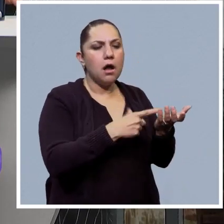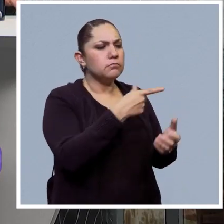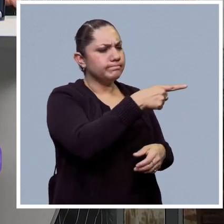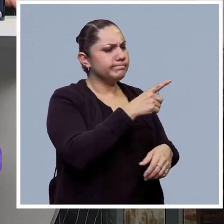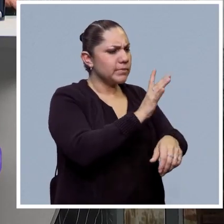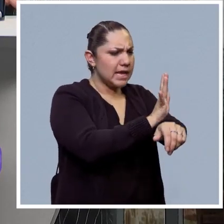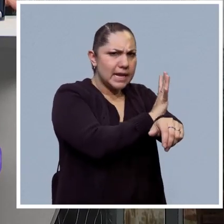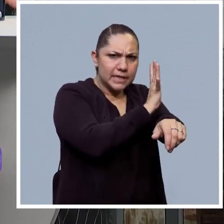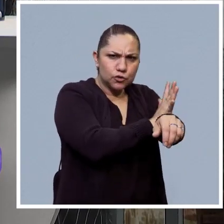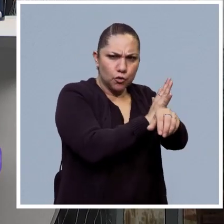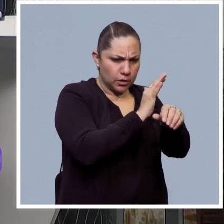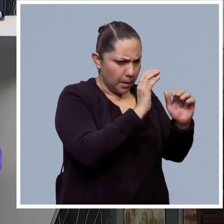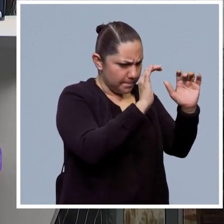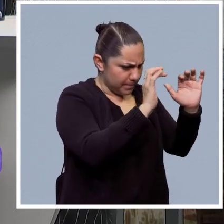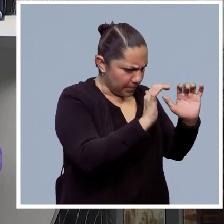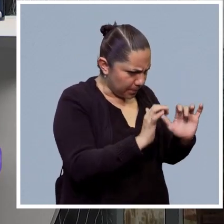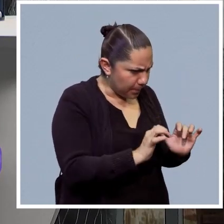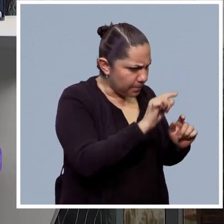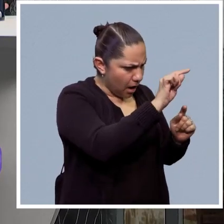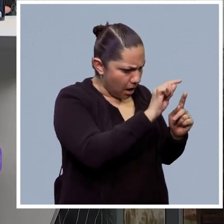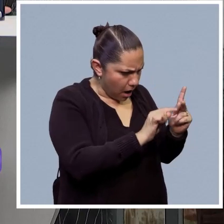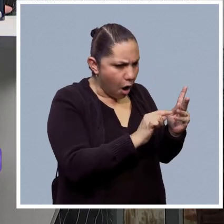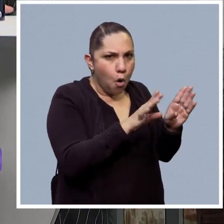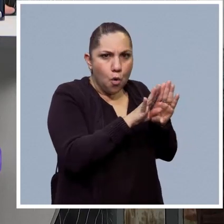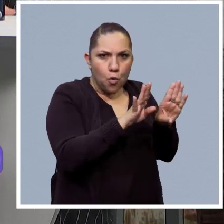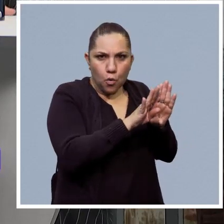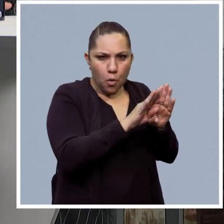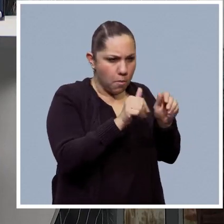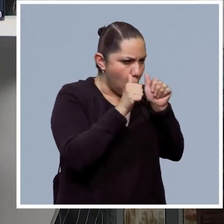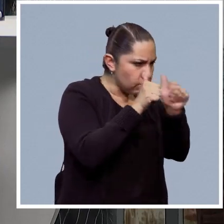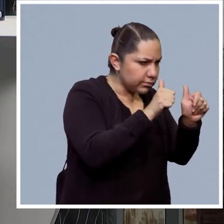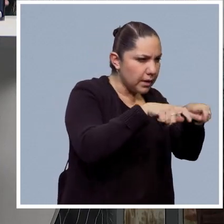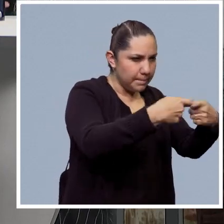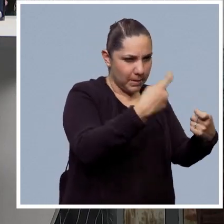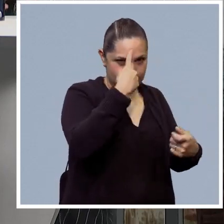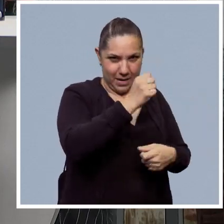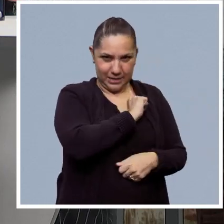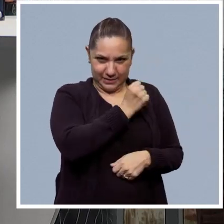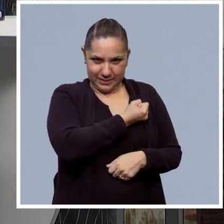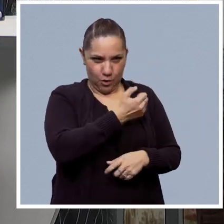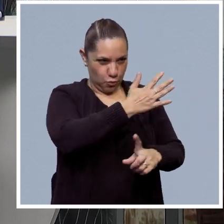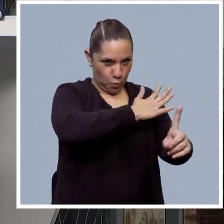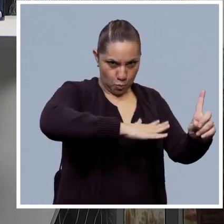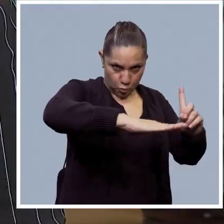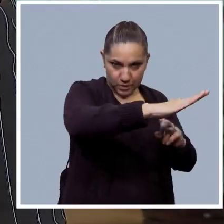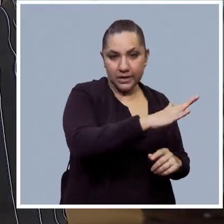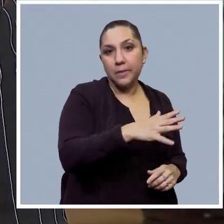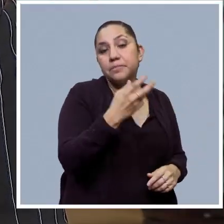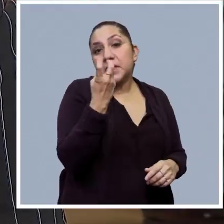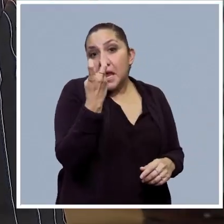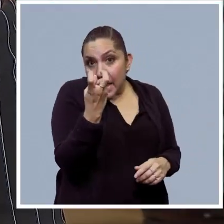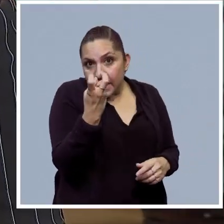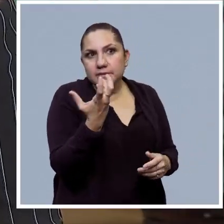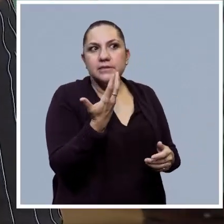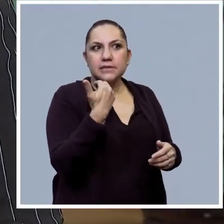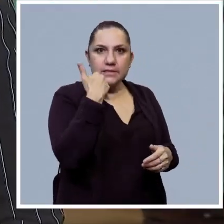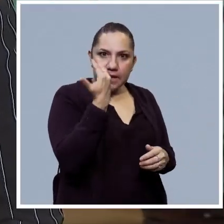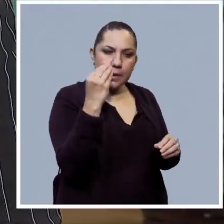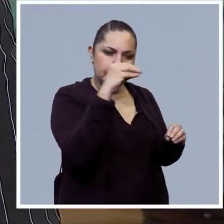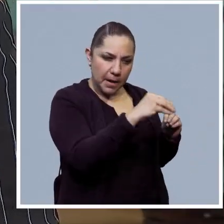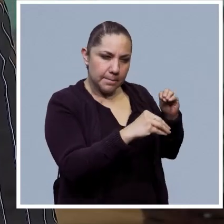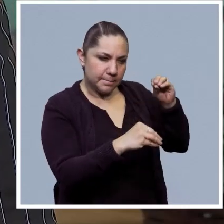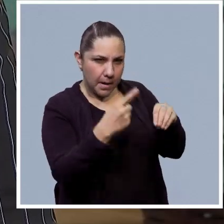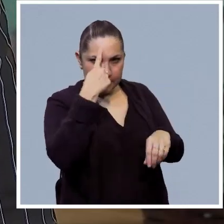electrónicos para tomar decisiones de salud pública, que eso es muy importante. Y la idea es que cada vez se digitalice más hacia tener más